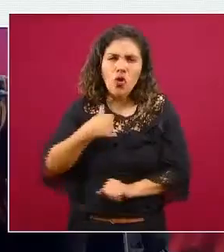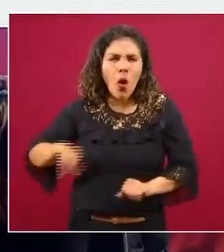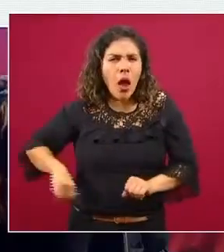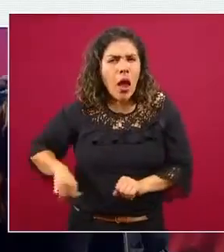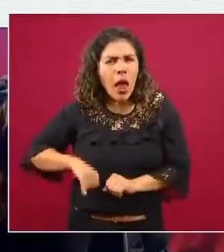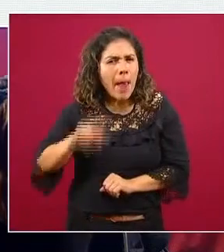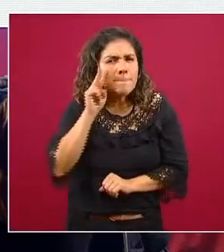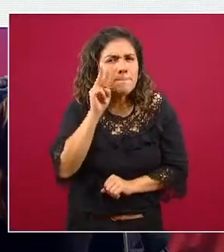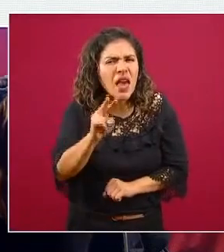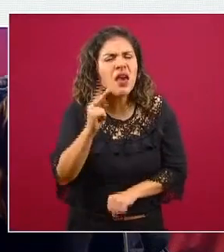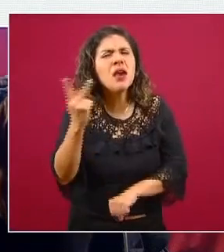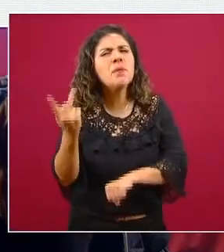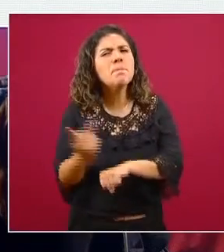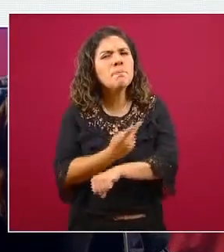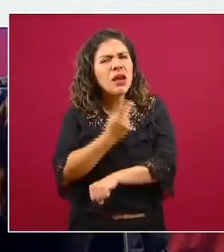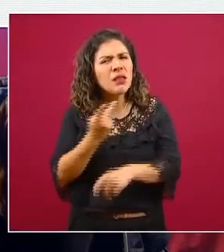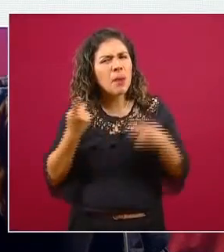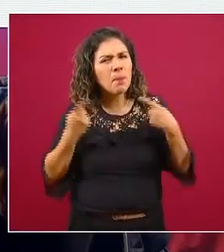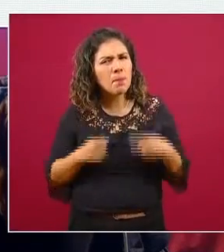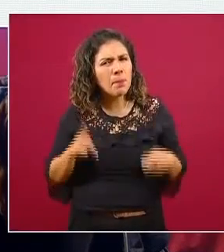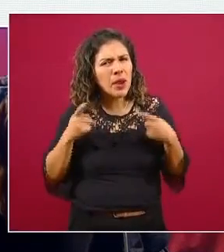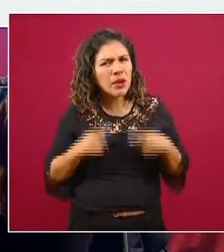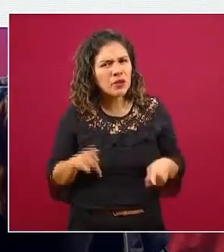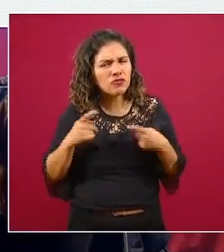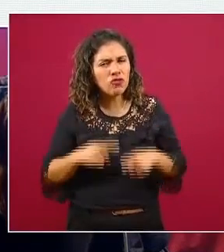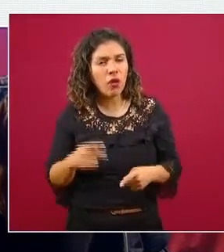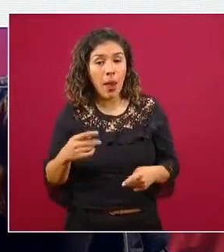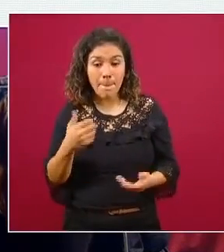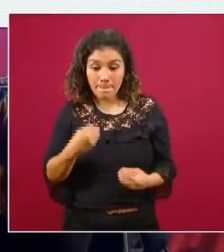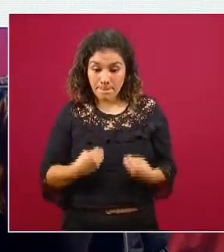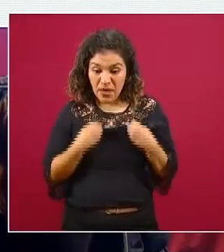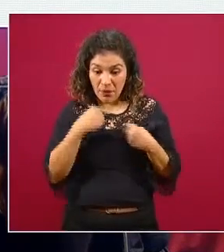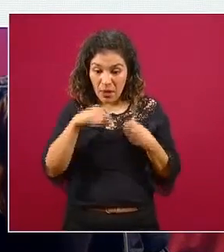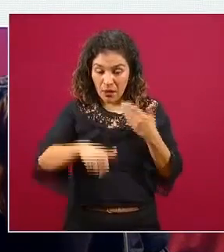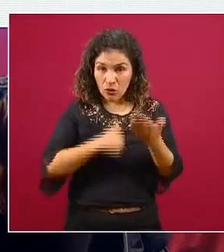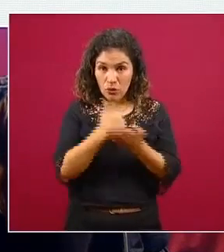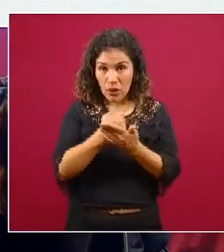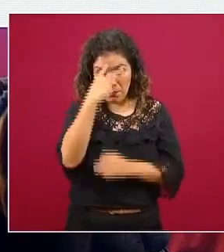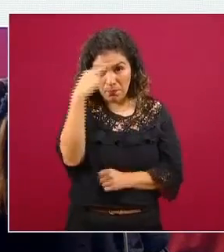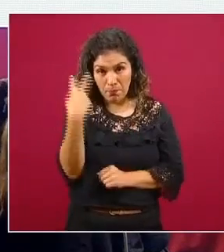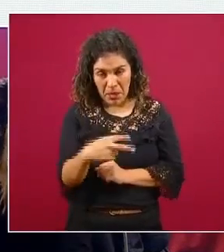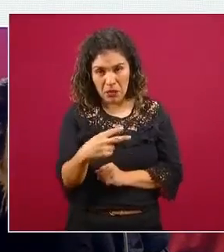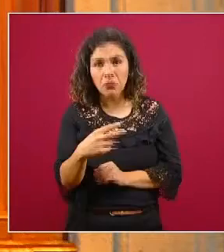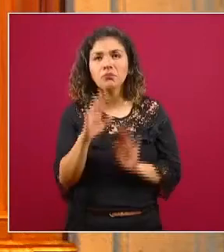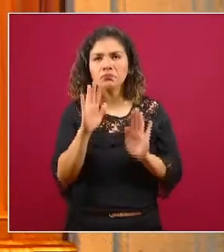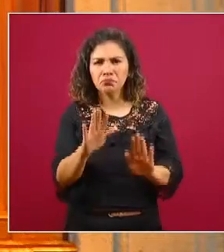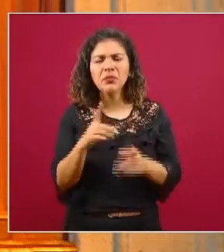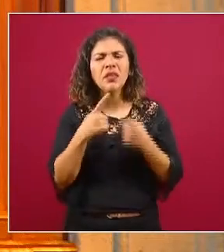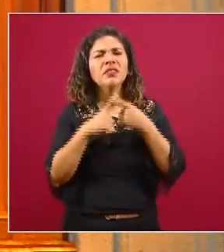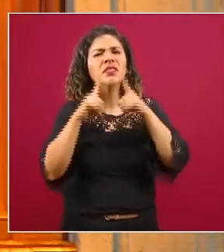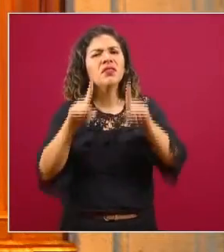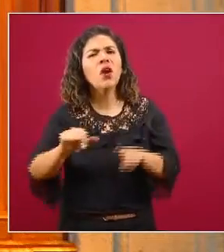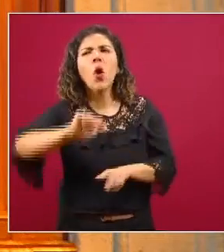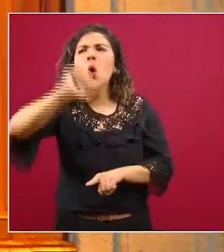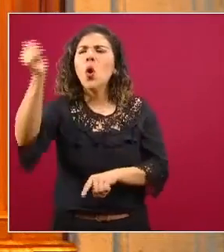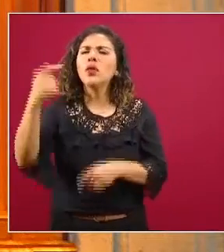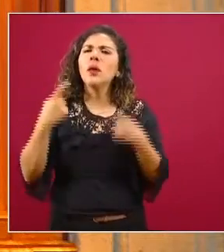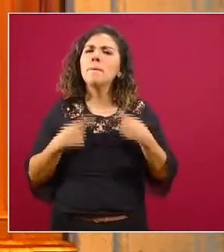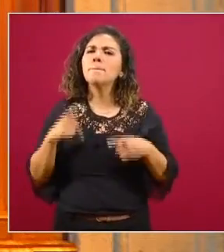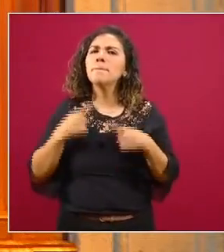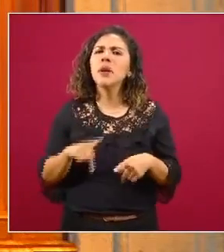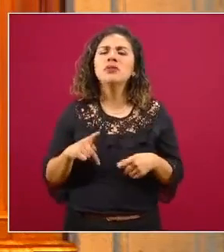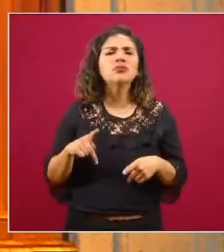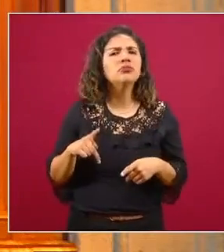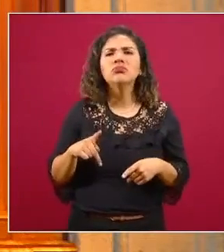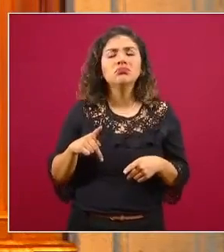qué sucedía con las personas que residen en la Ciudad de México y quizá diferenciarlo con aquellas personas que